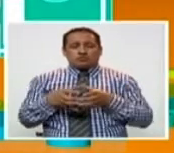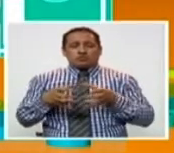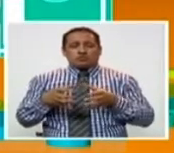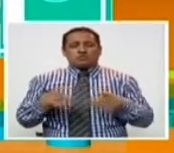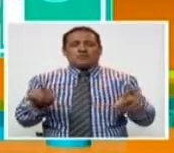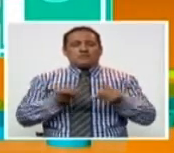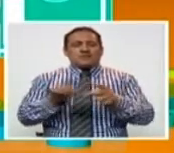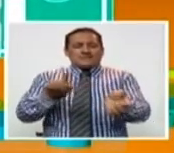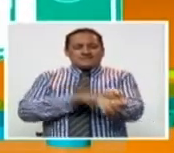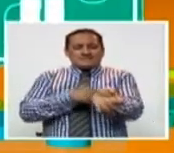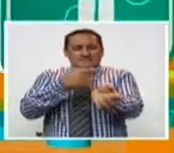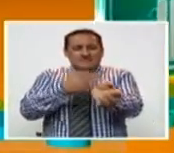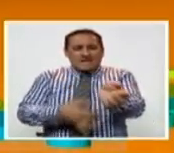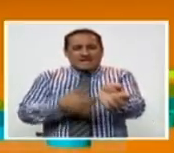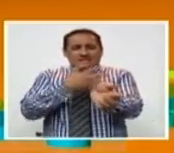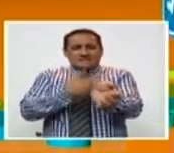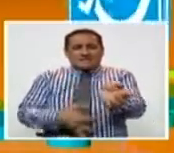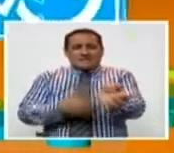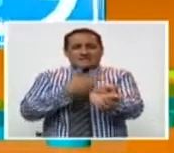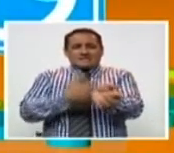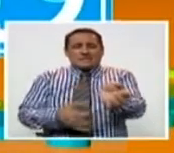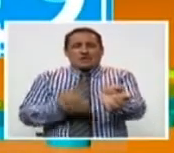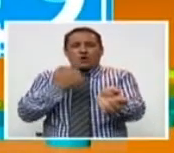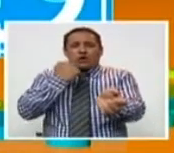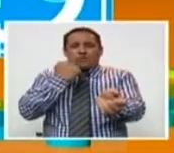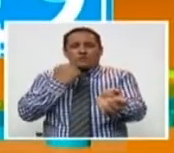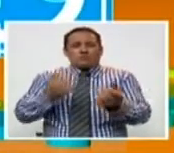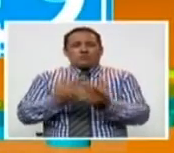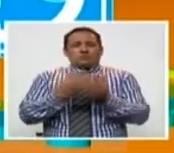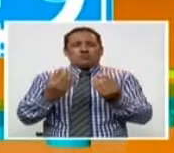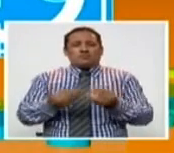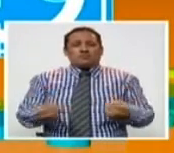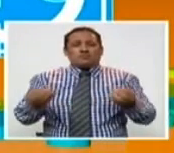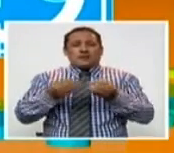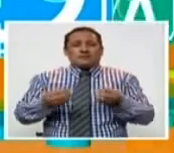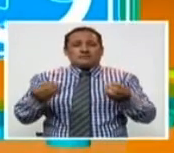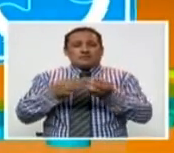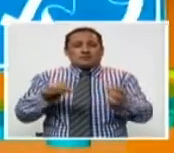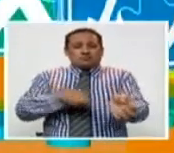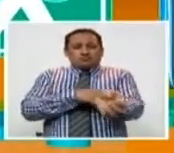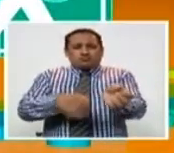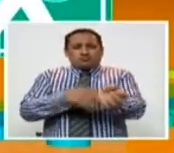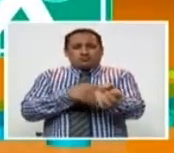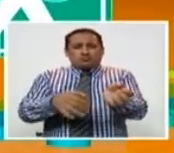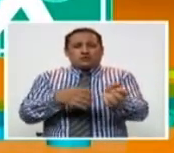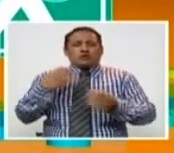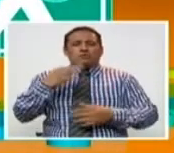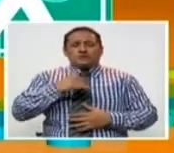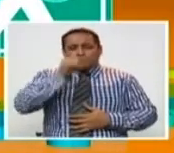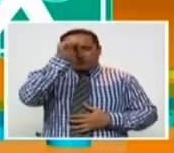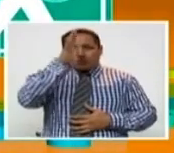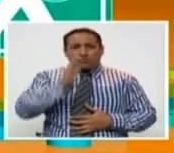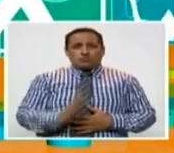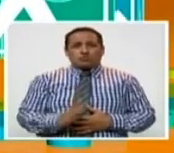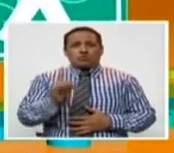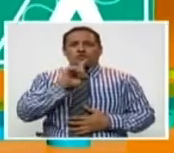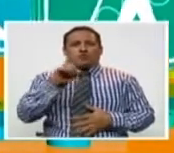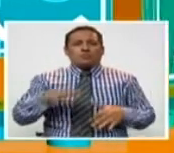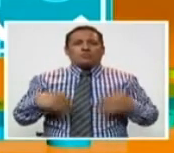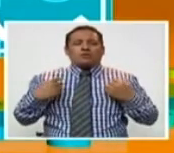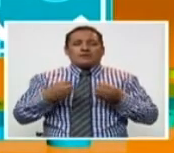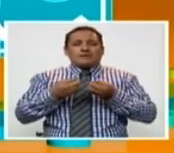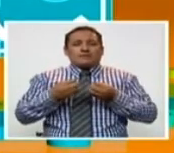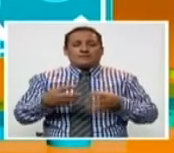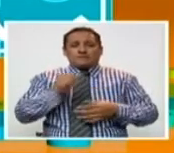sangremos, en especial a los varones, más prolongadamente. Y como cada domingo, no podía